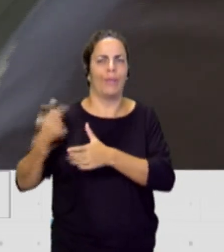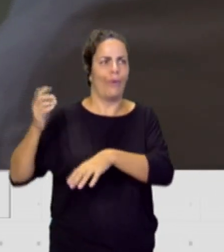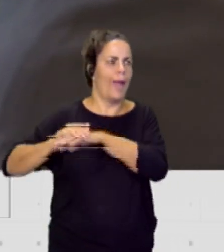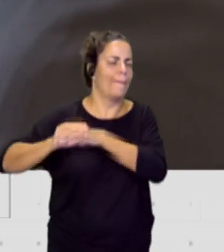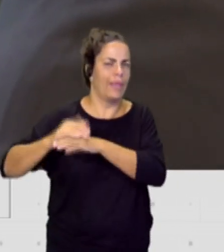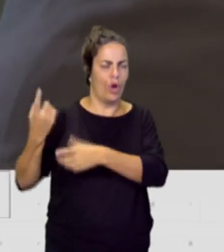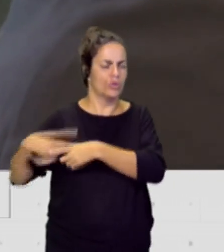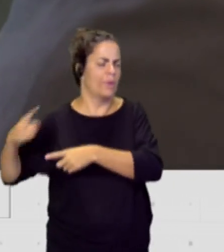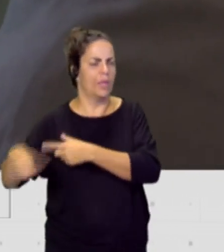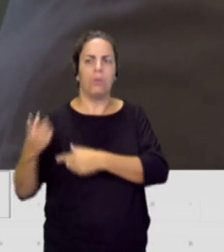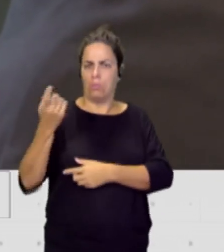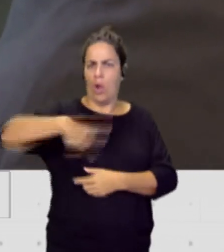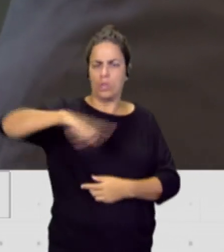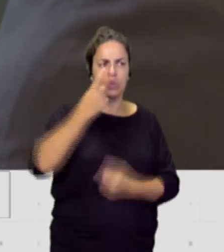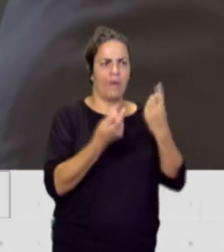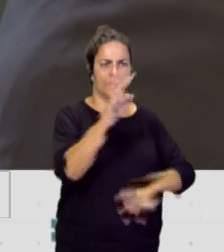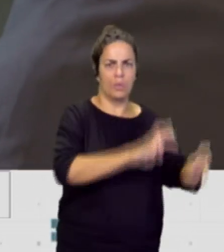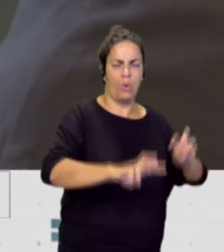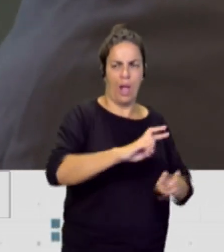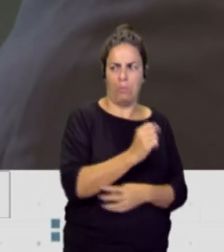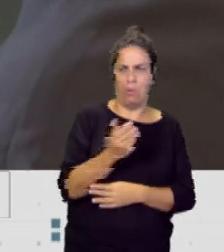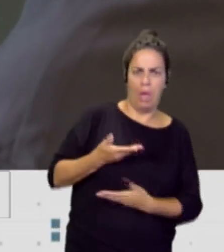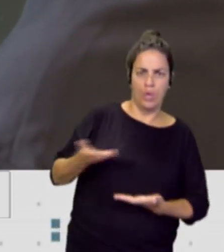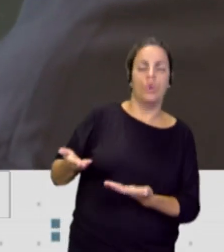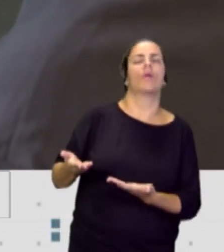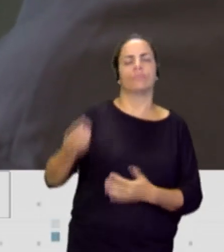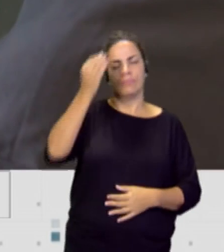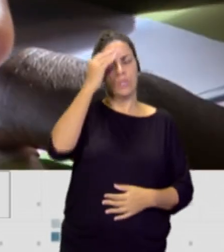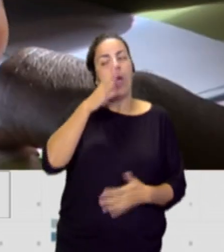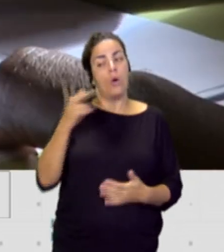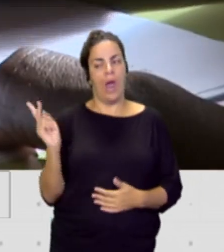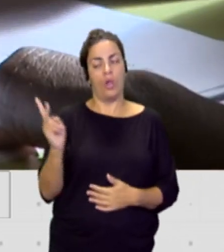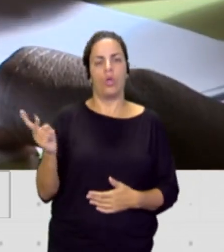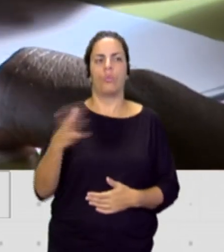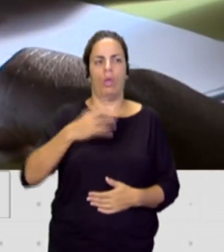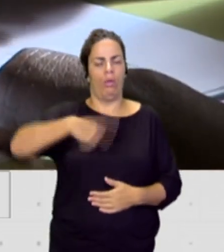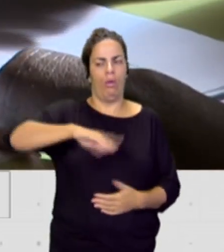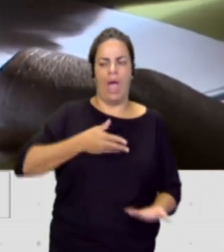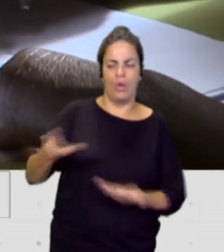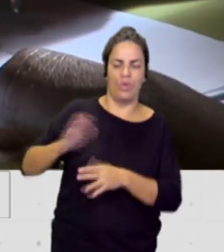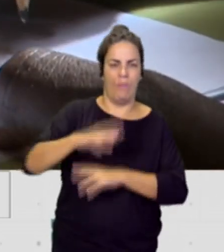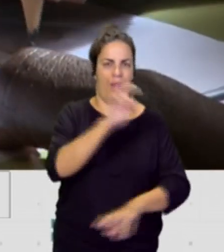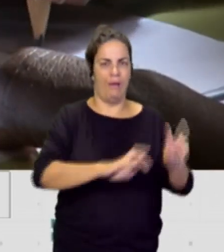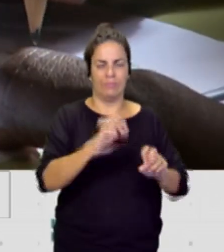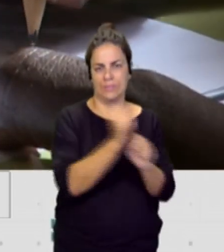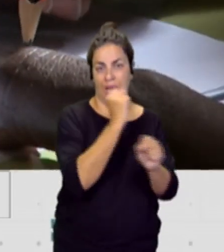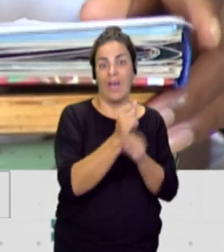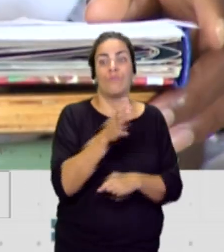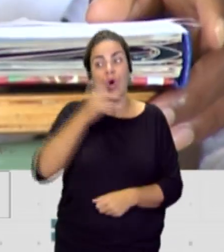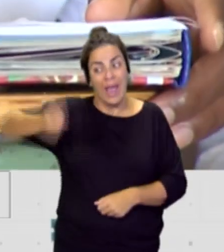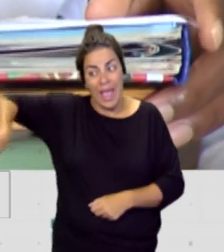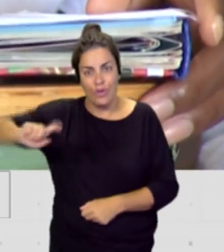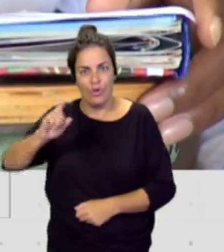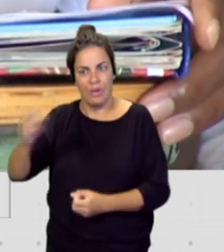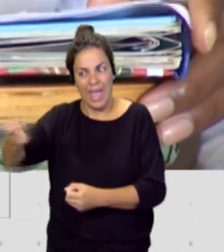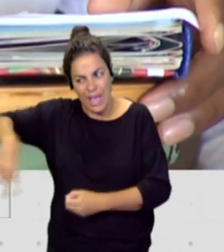sobrina, bueno, pues quizás era el momento de nosotros dar la cara por estos alumnos porque además ellos son los que nos han dicho saber que lo que quieren es